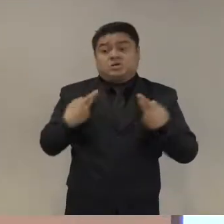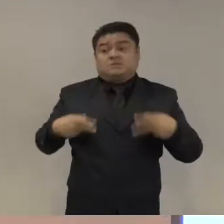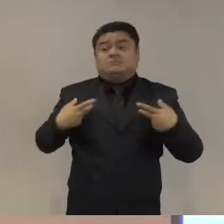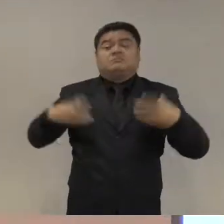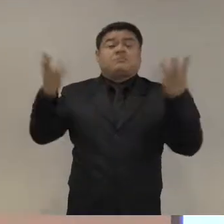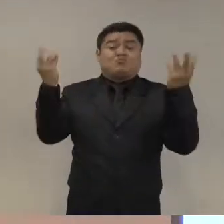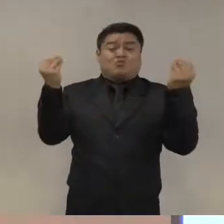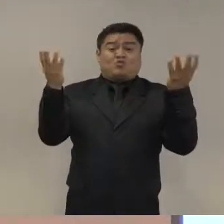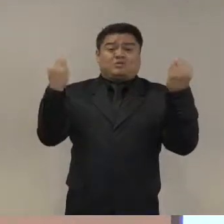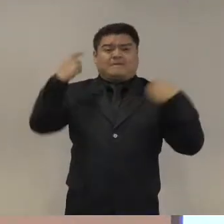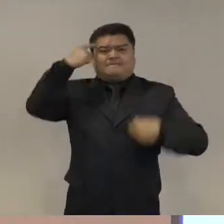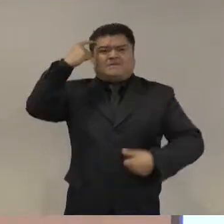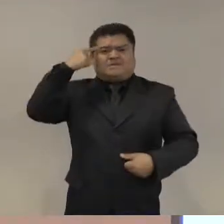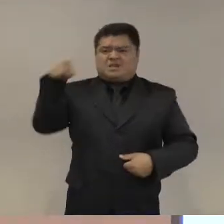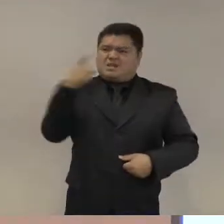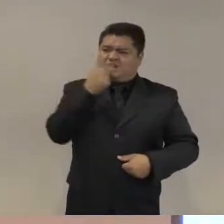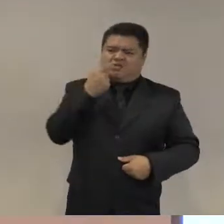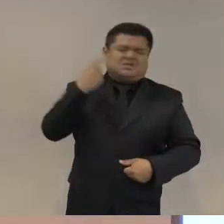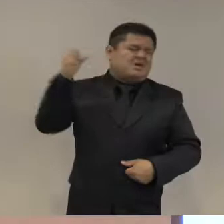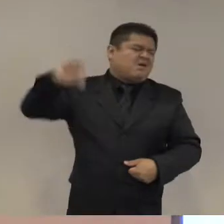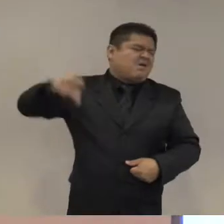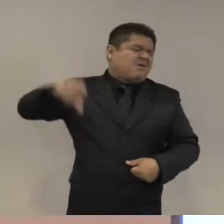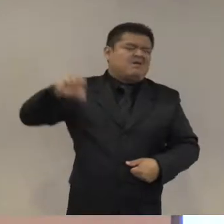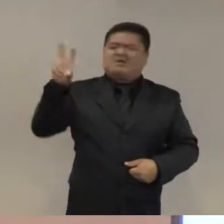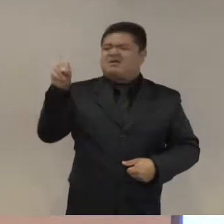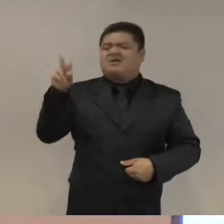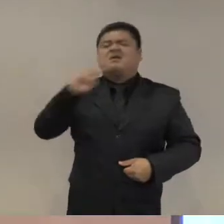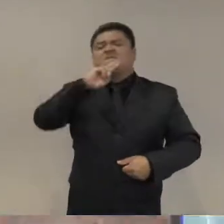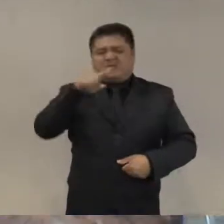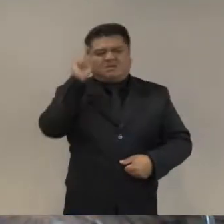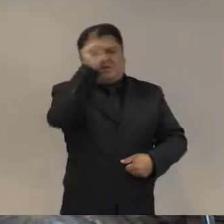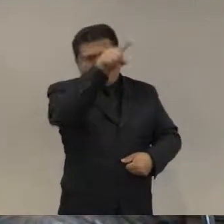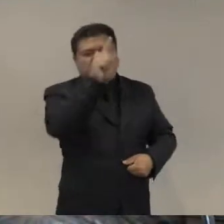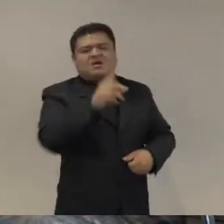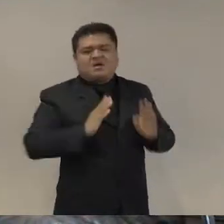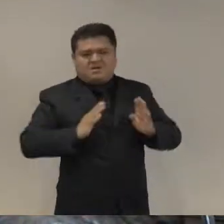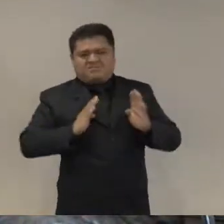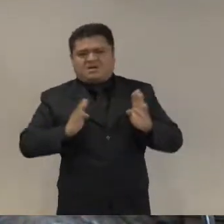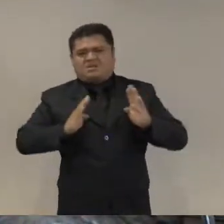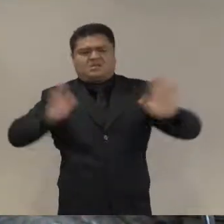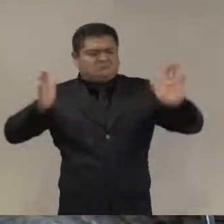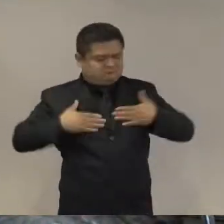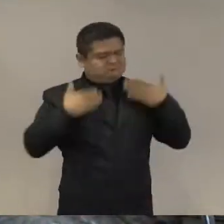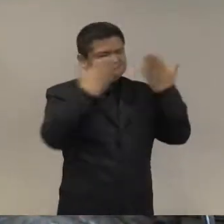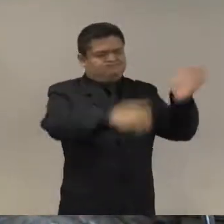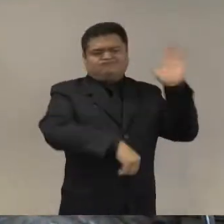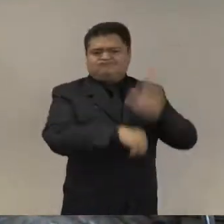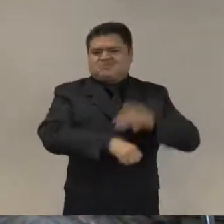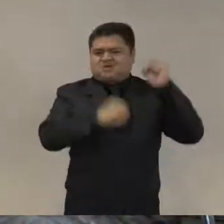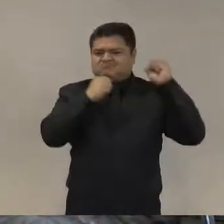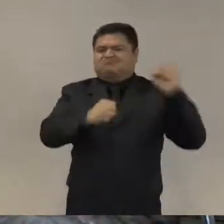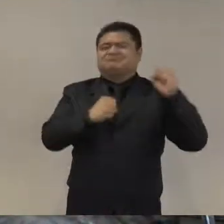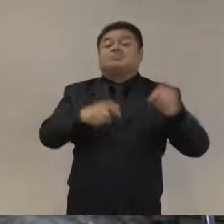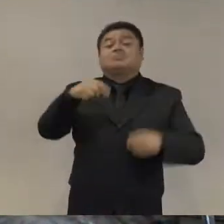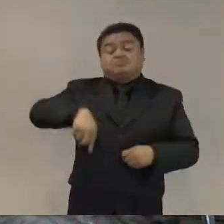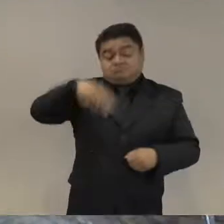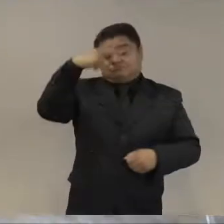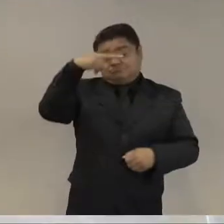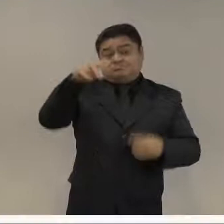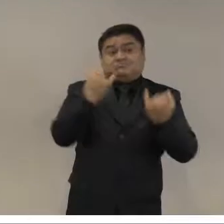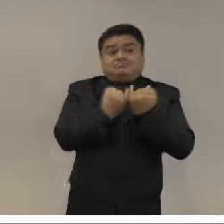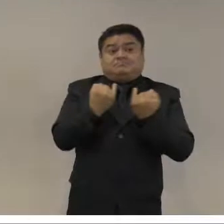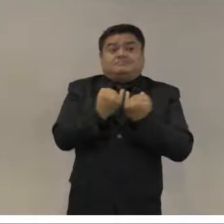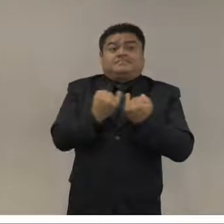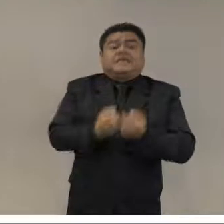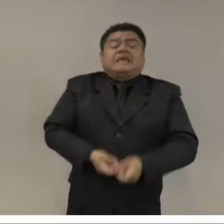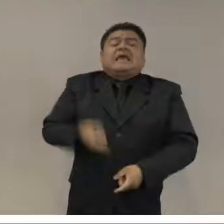disponible, por lo menos en el corto plazo. Y respondiendo a eso, la orden de enviar a los militares a las calles viene de líderes